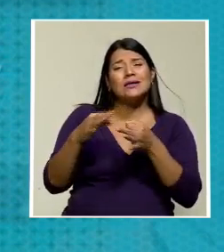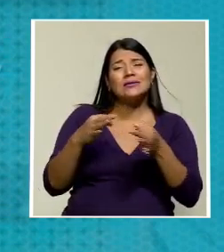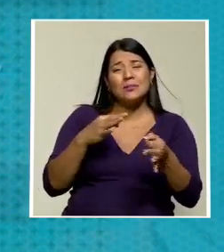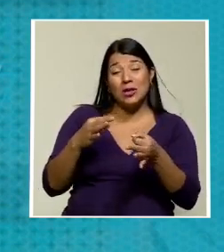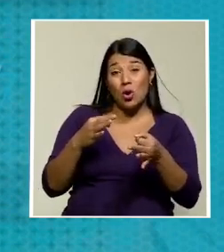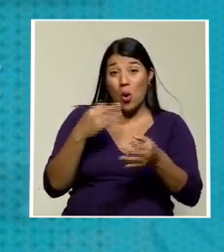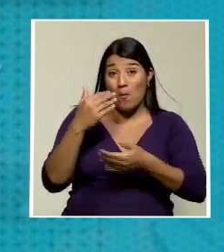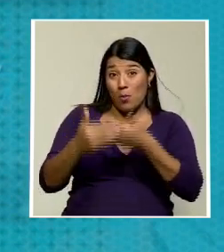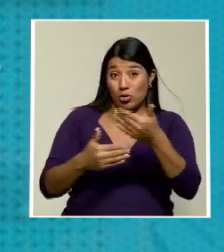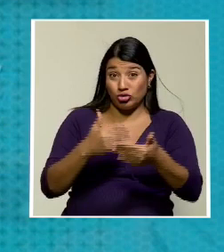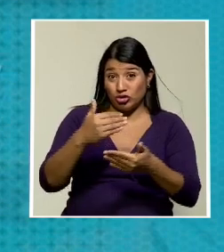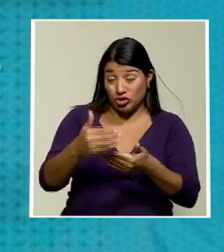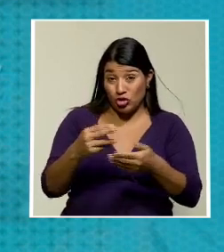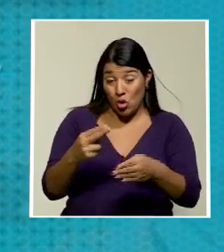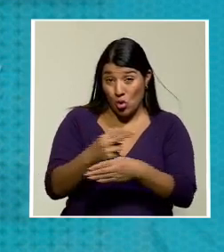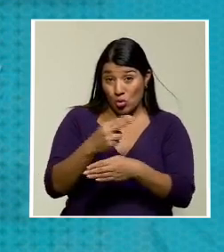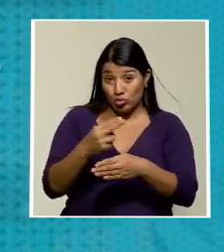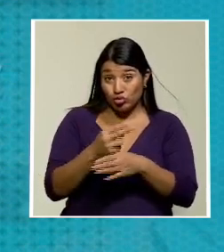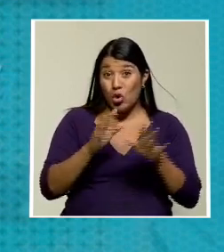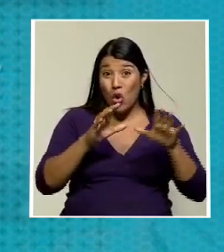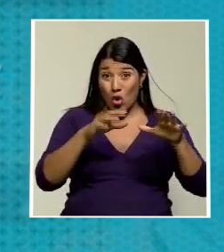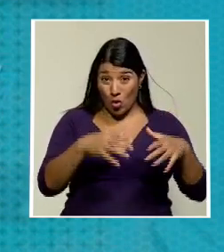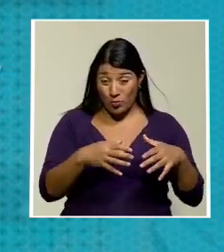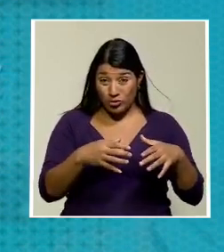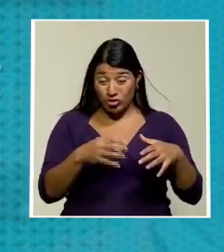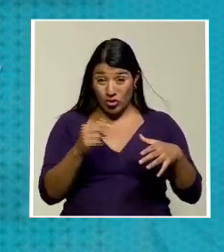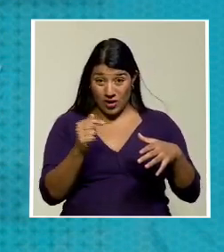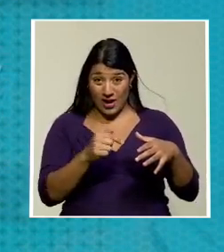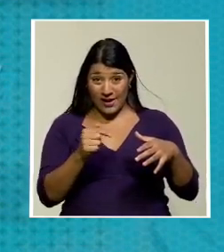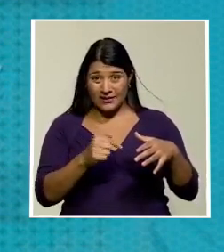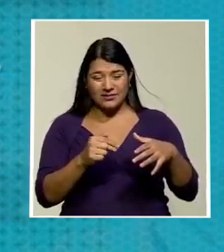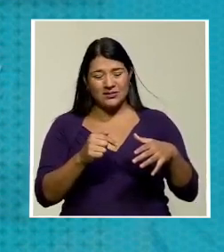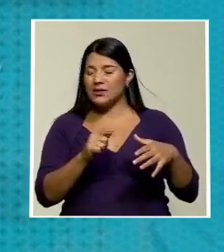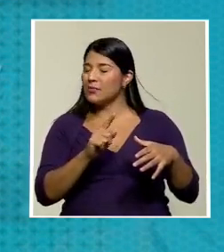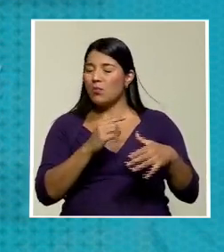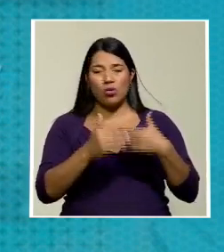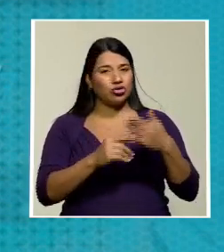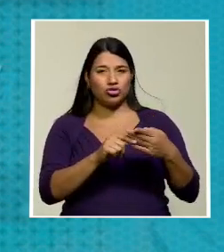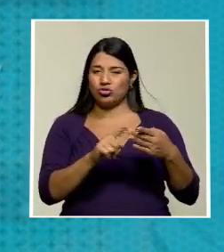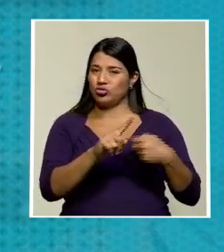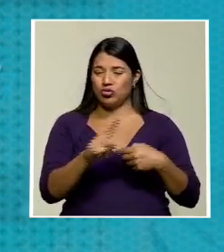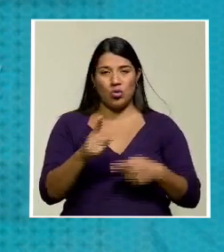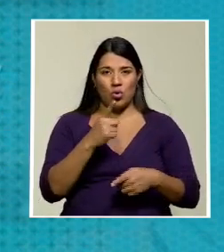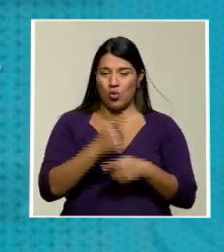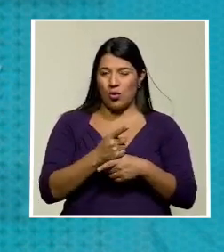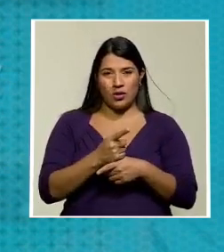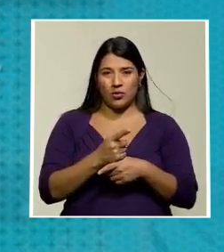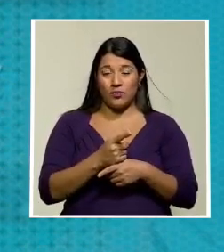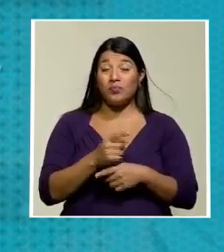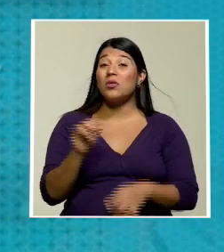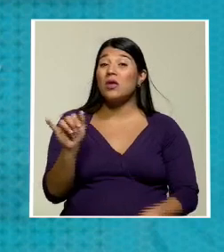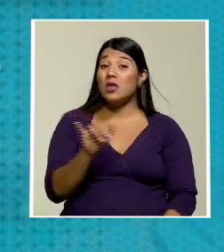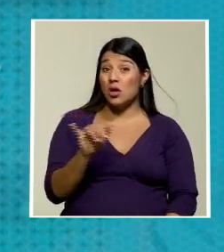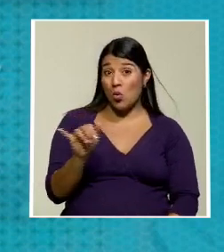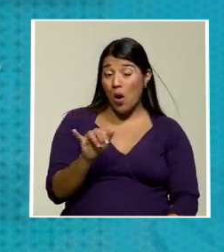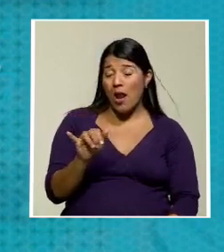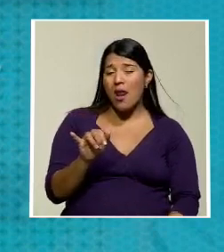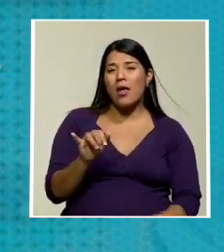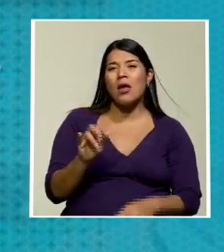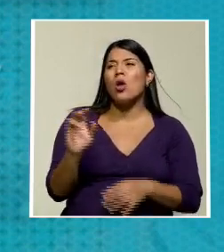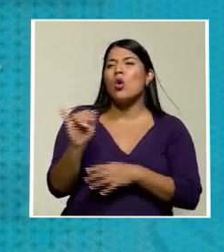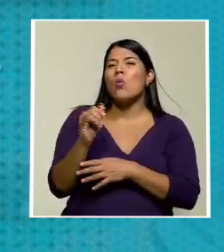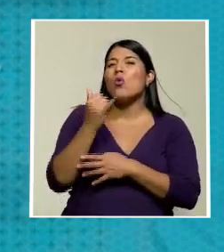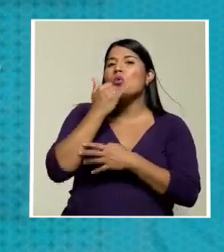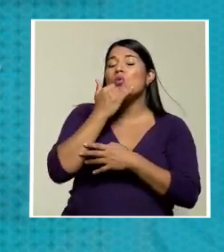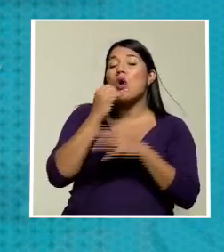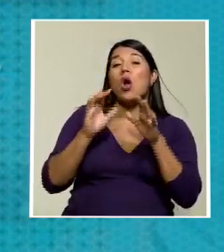utilizado por la comisión de consultas de constitucionalidad es equivocado de la misma manera como se equivocó la